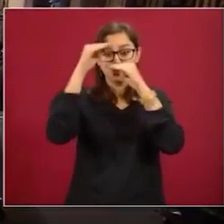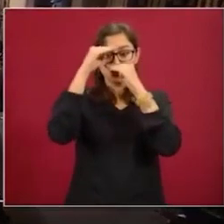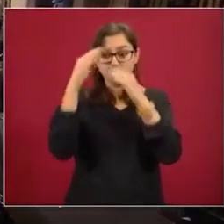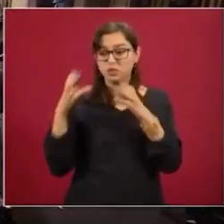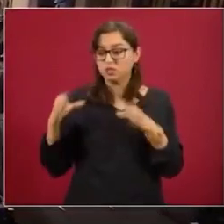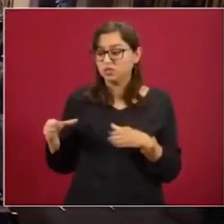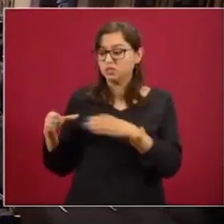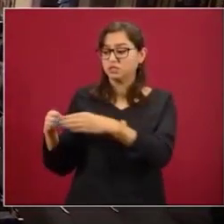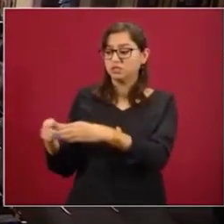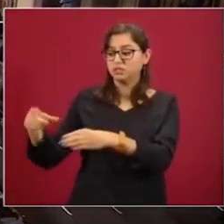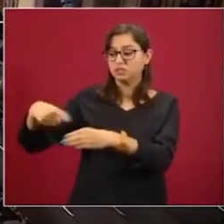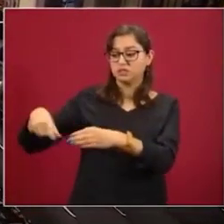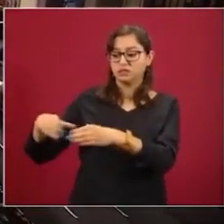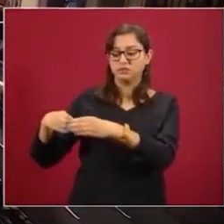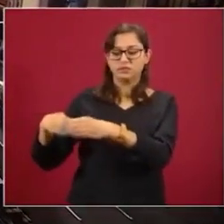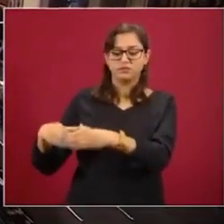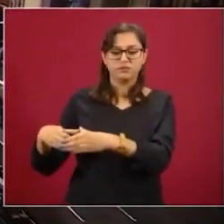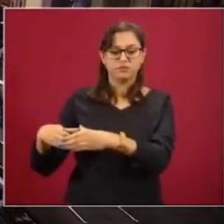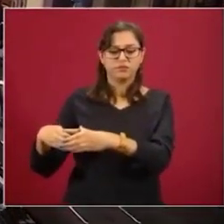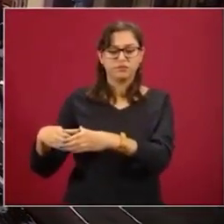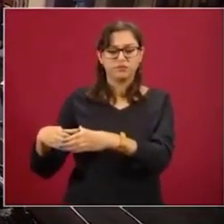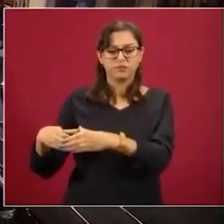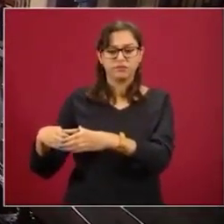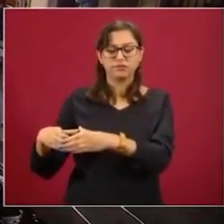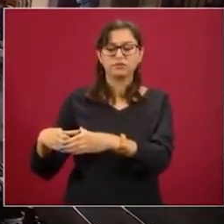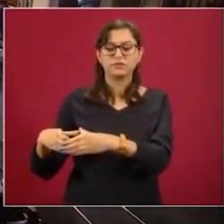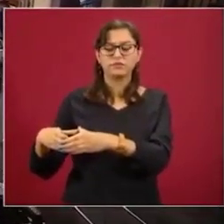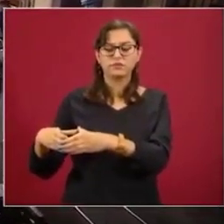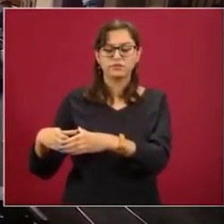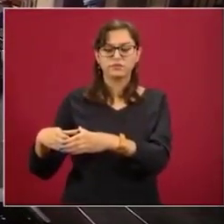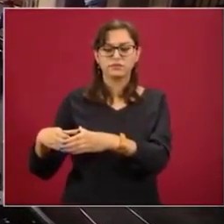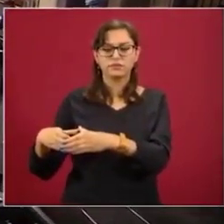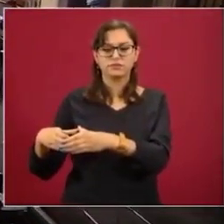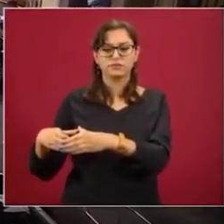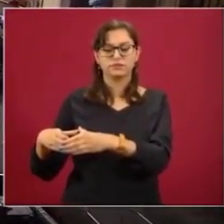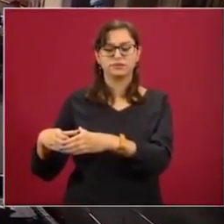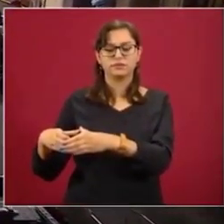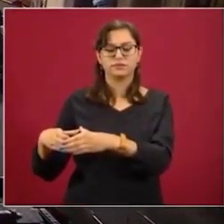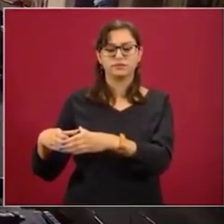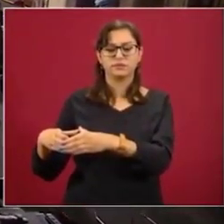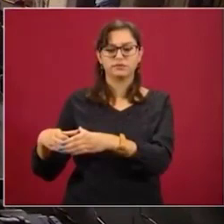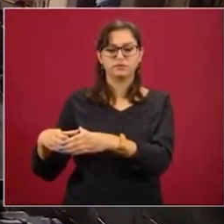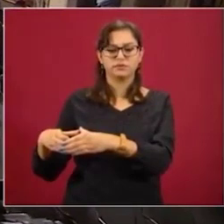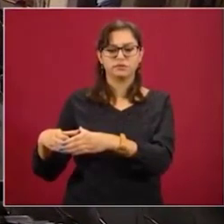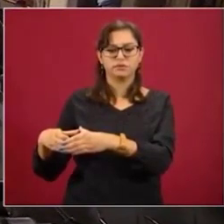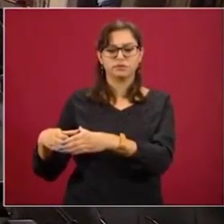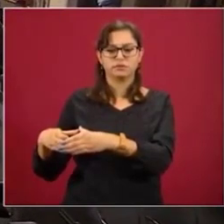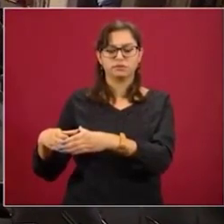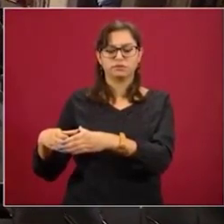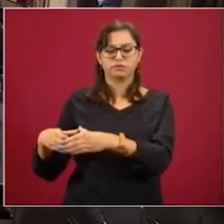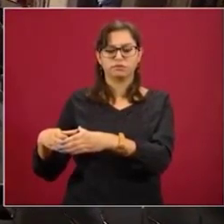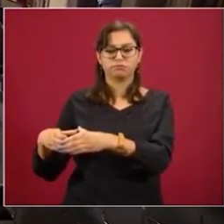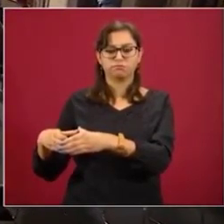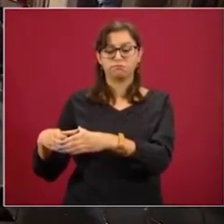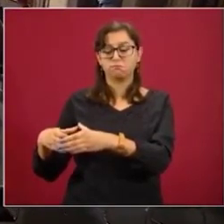aportaciones de grupos